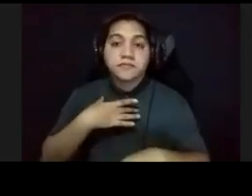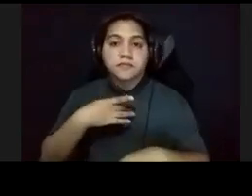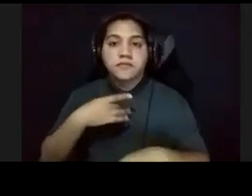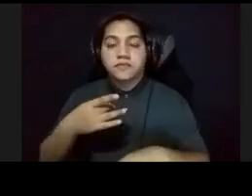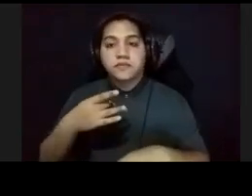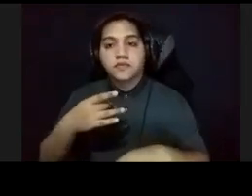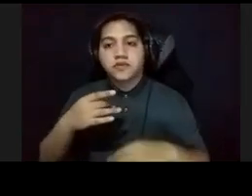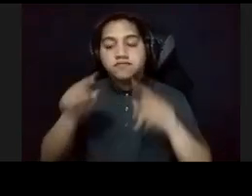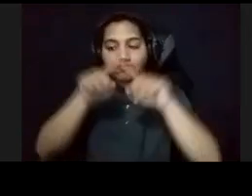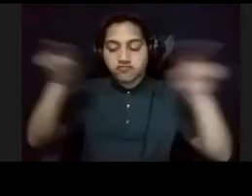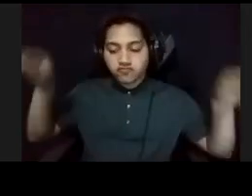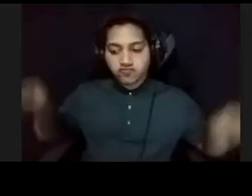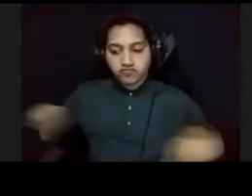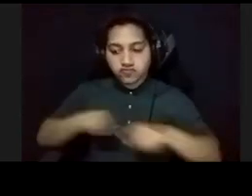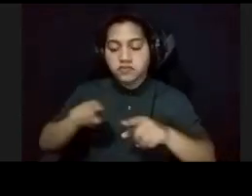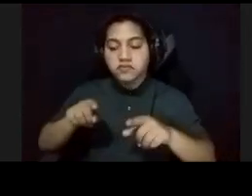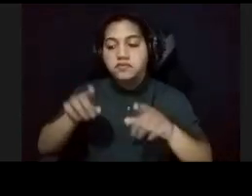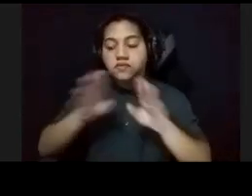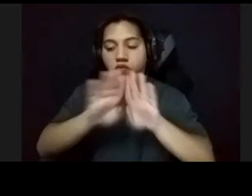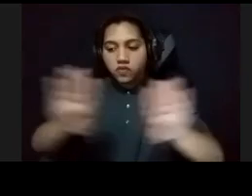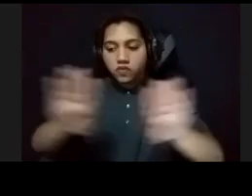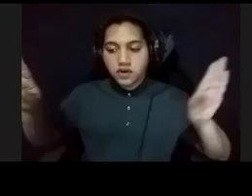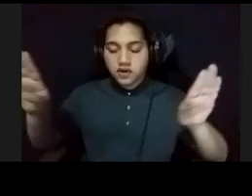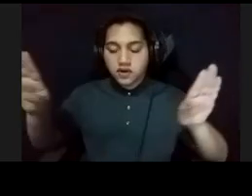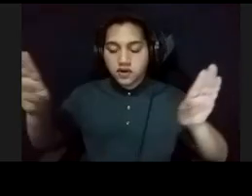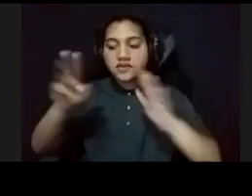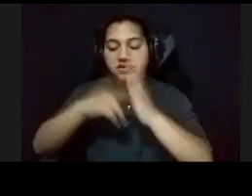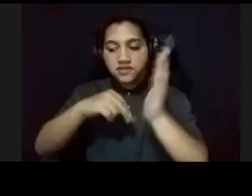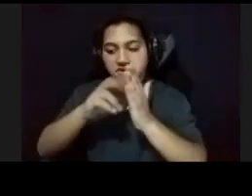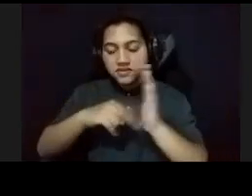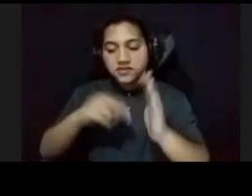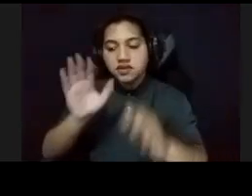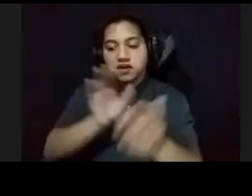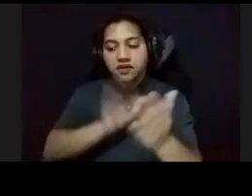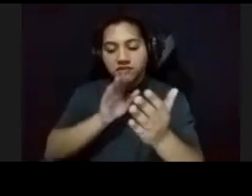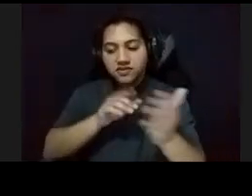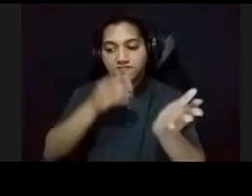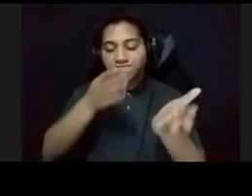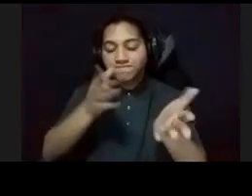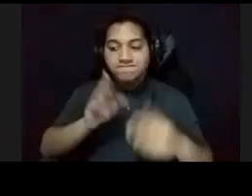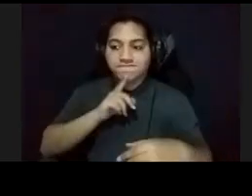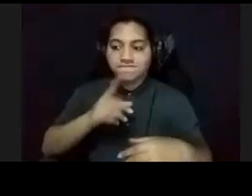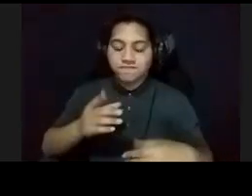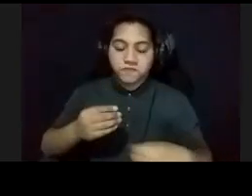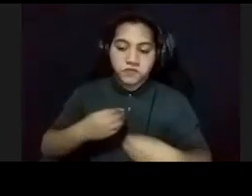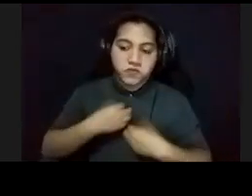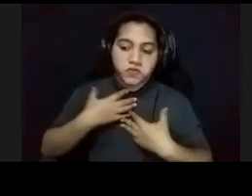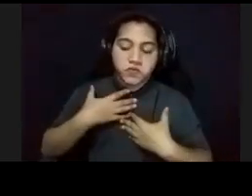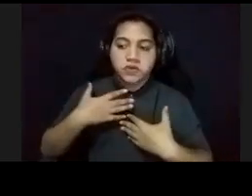mural de la plena, porque iconográficamente, tiene una riqueza, y una lectura, y cómo, cómo él pudo, este,